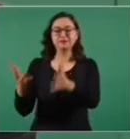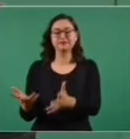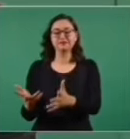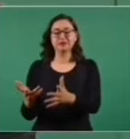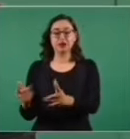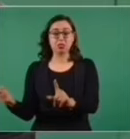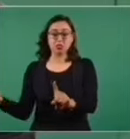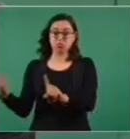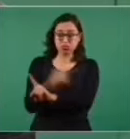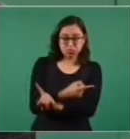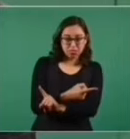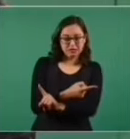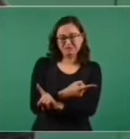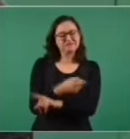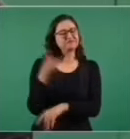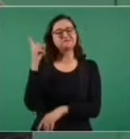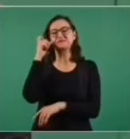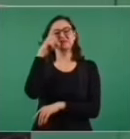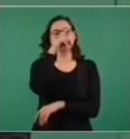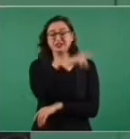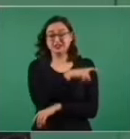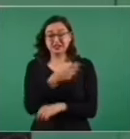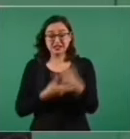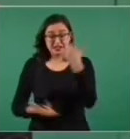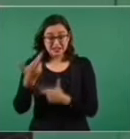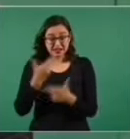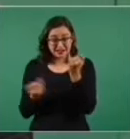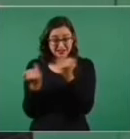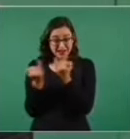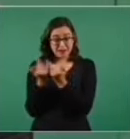desviaciones y que se den retrocesos.